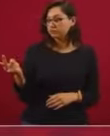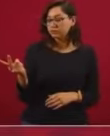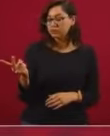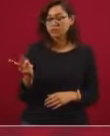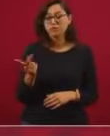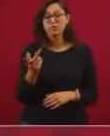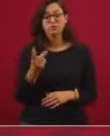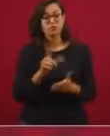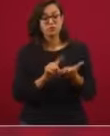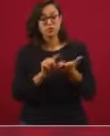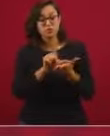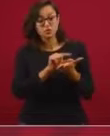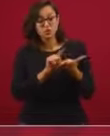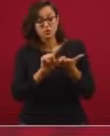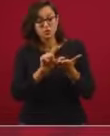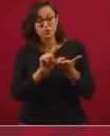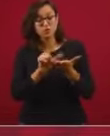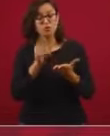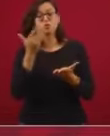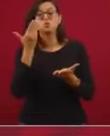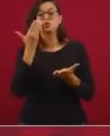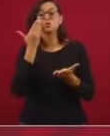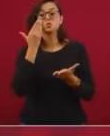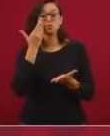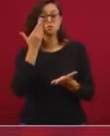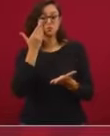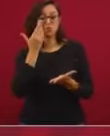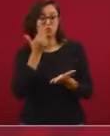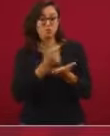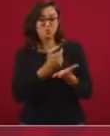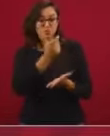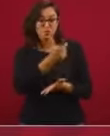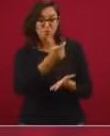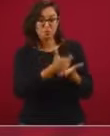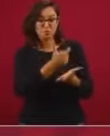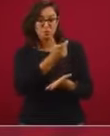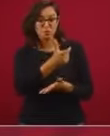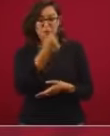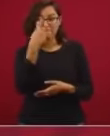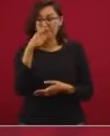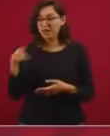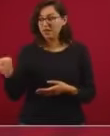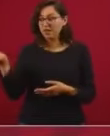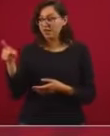para difundir su programa,